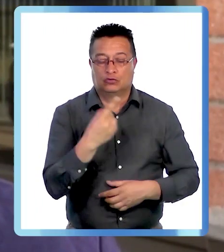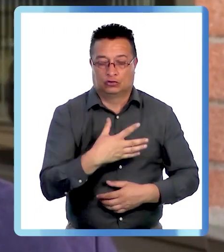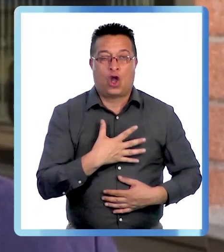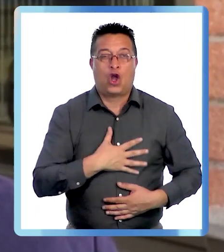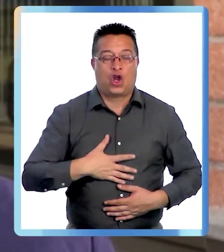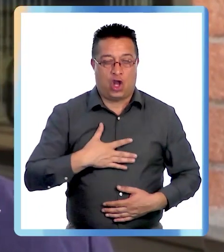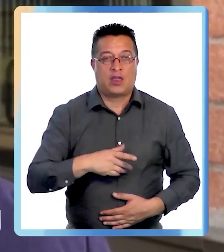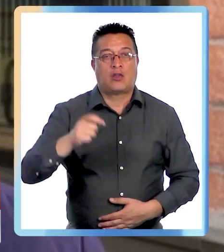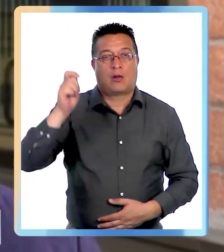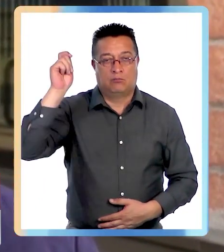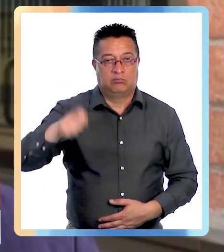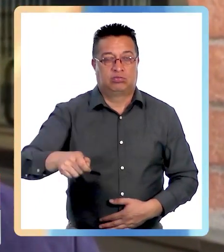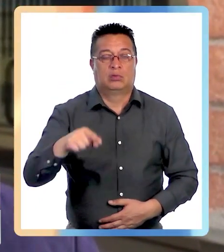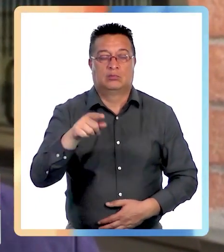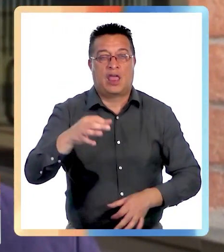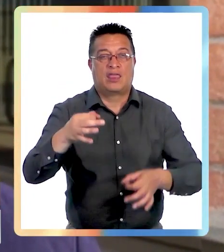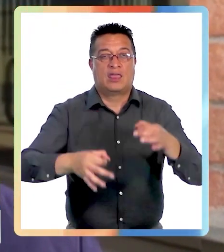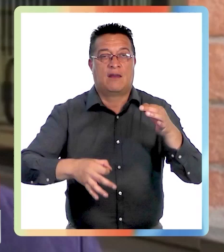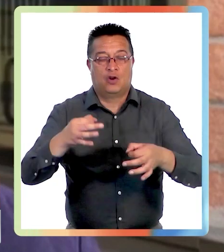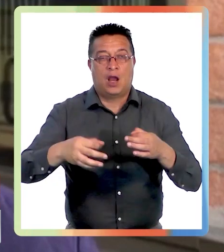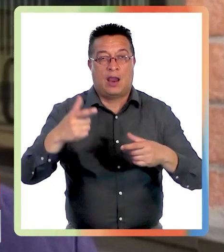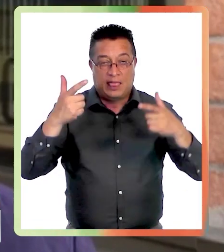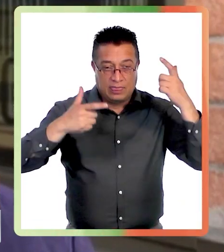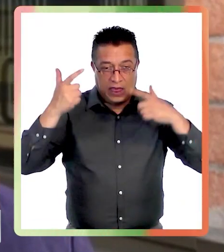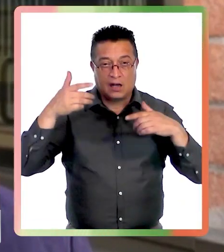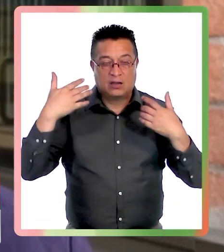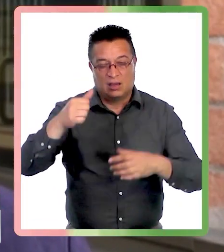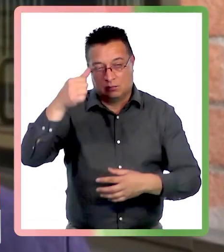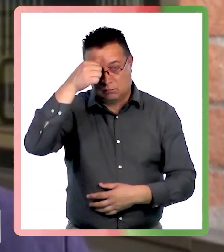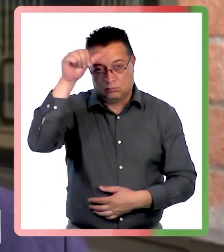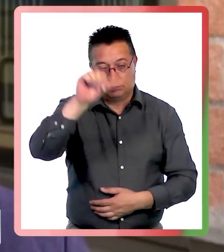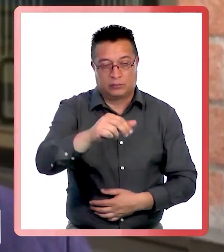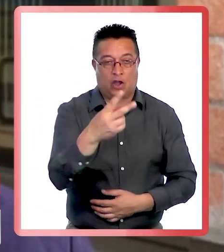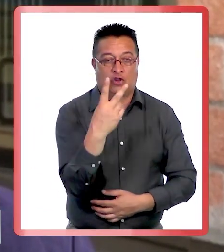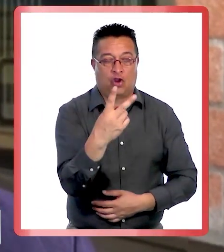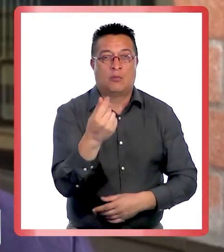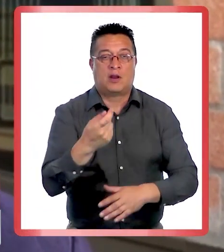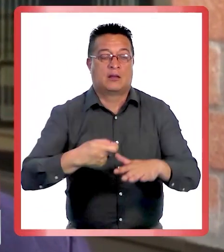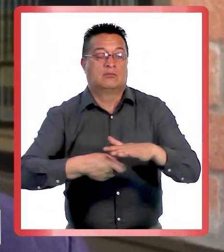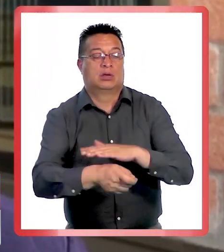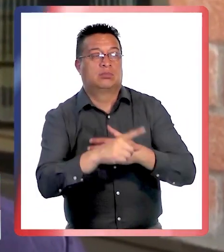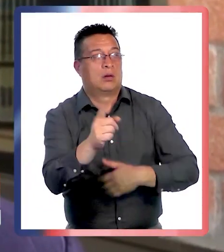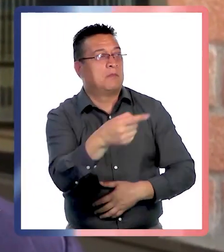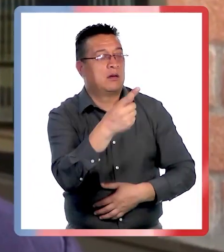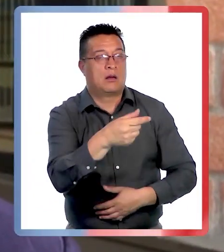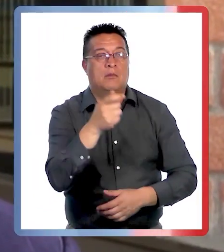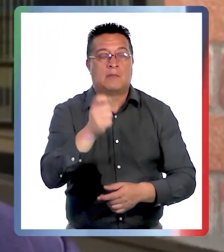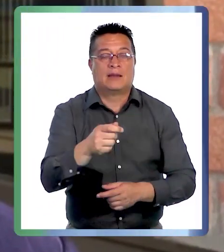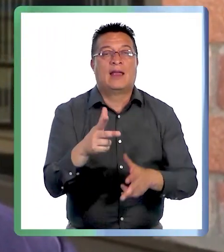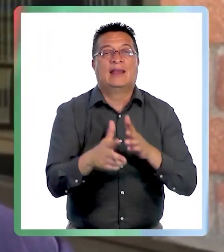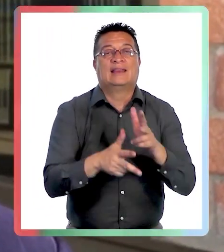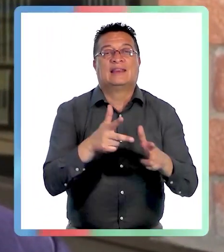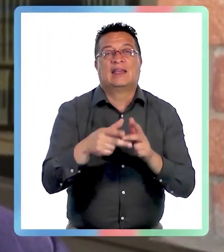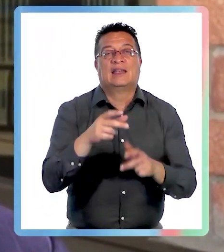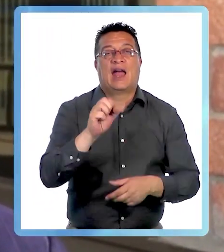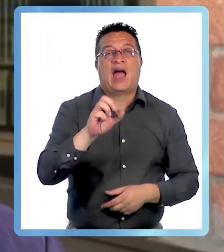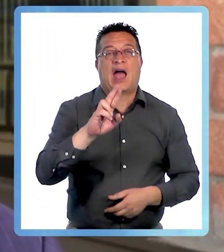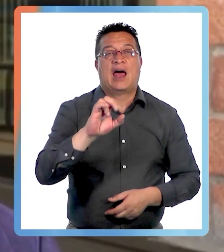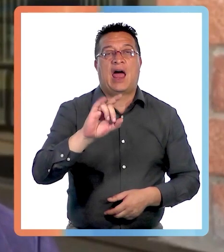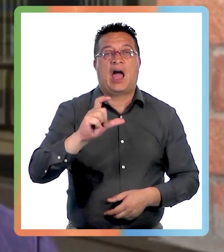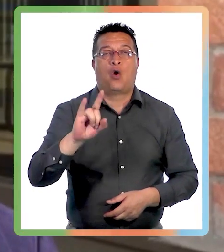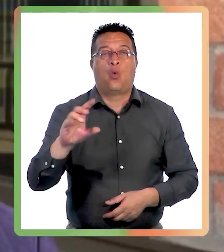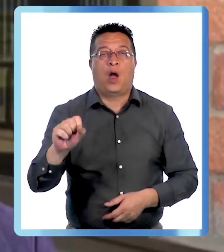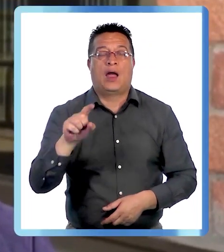encontramos satisfechos con el fallo del Tribunal Discusional Penal de Talca, que ha condenado a dos sicarios pertenecientes a una célula del tren de Aragua